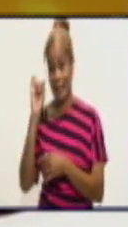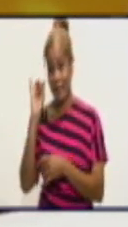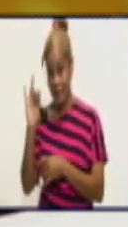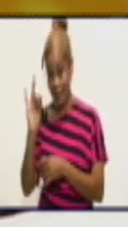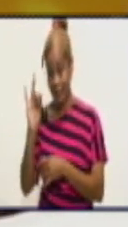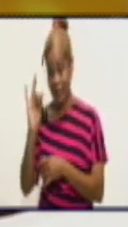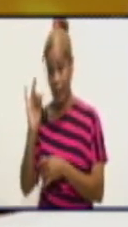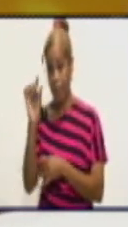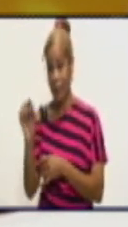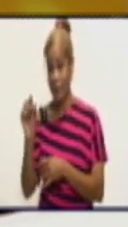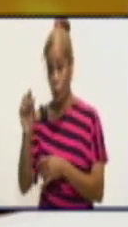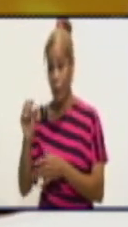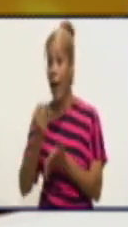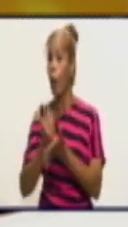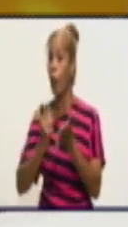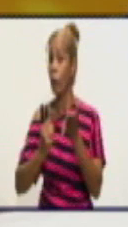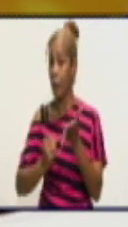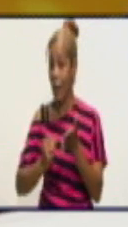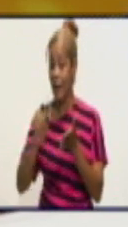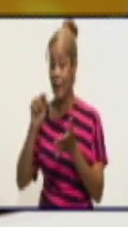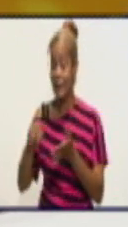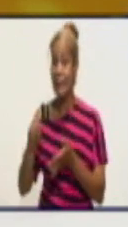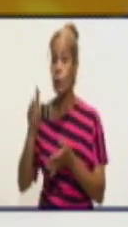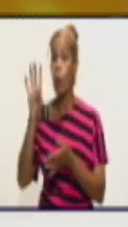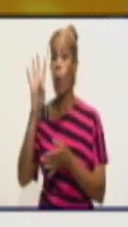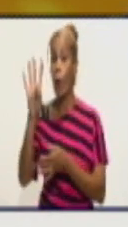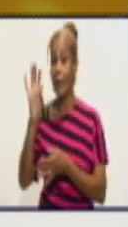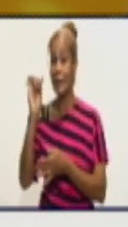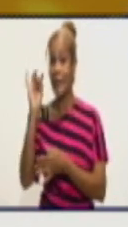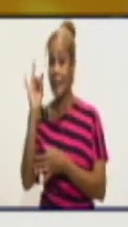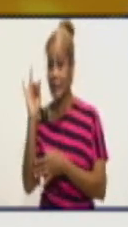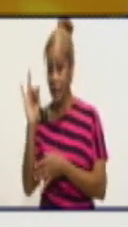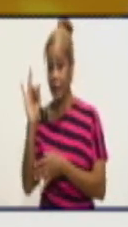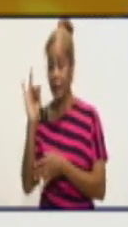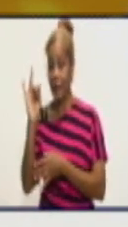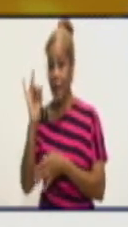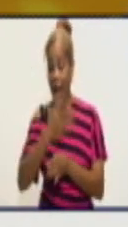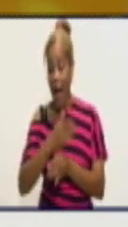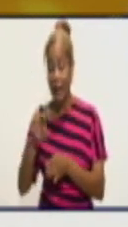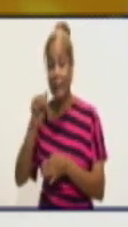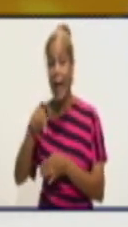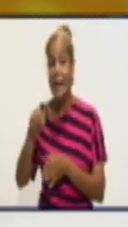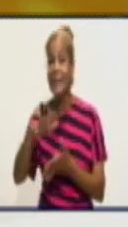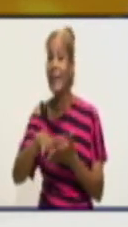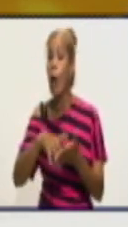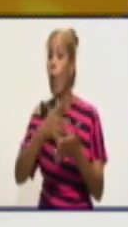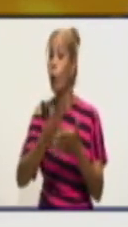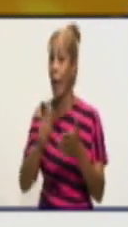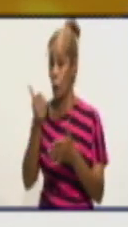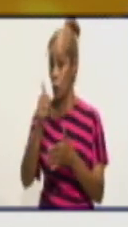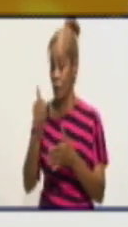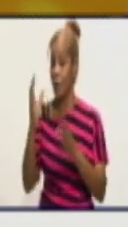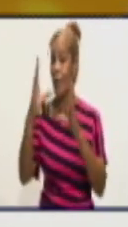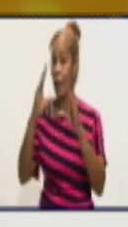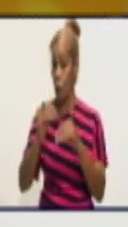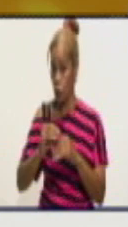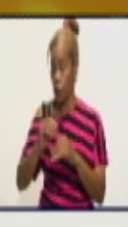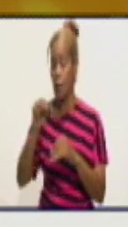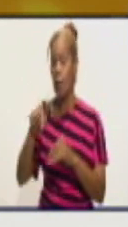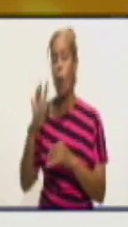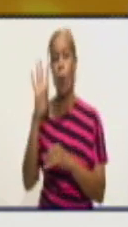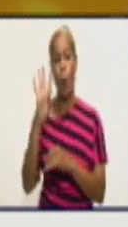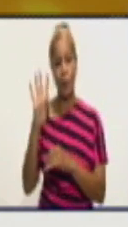De estos casos, de esos 47 casos, se nos confirmaron hasta ese horario cuatro casos, que son los casos que salen en este reporte.